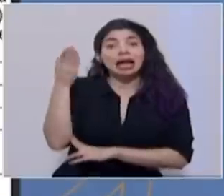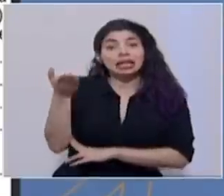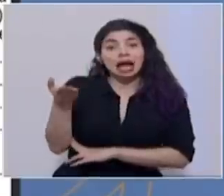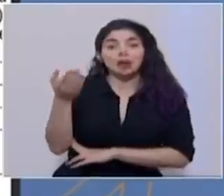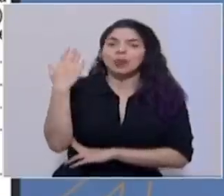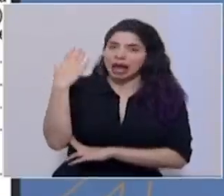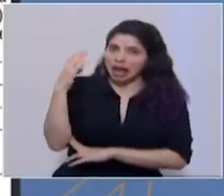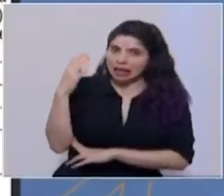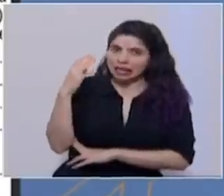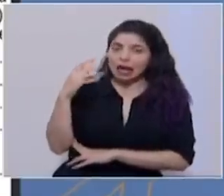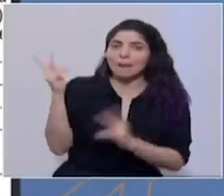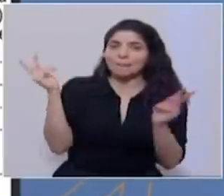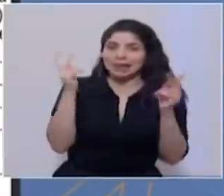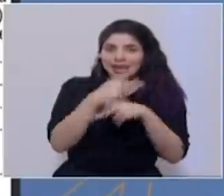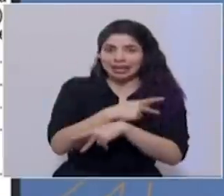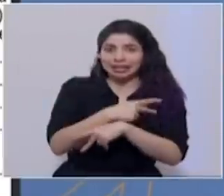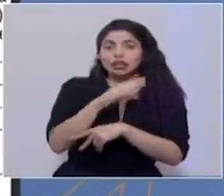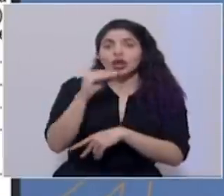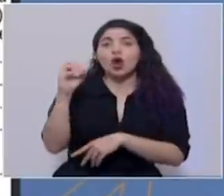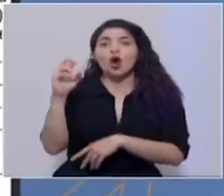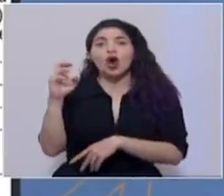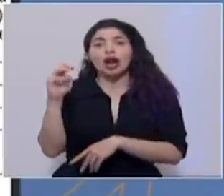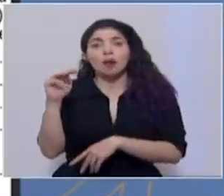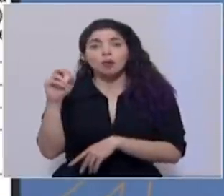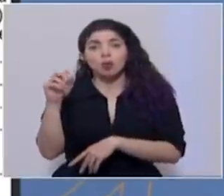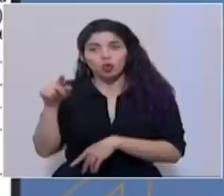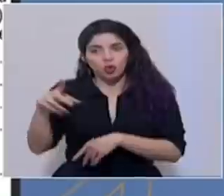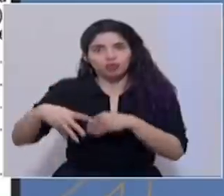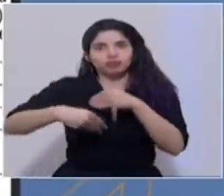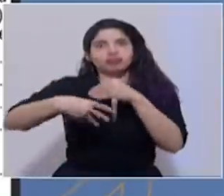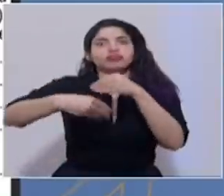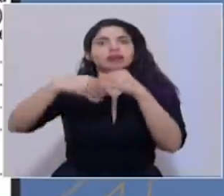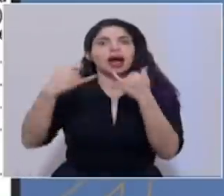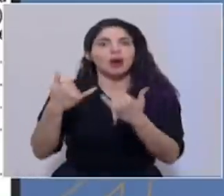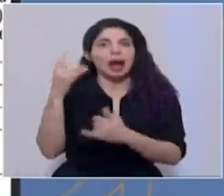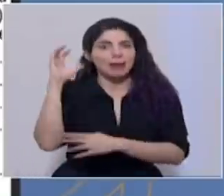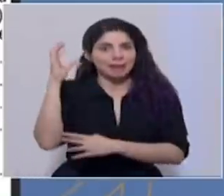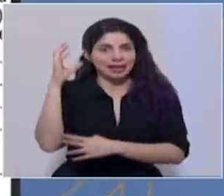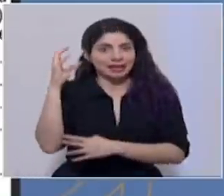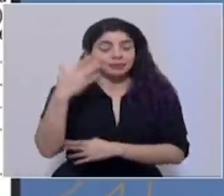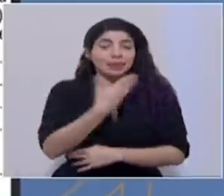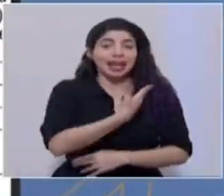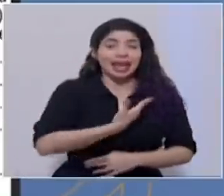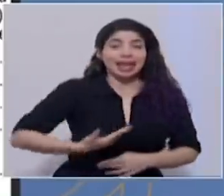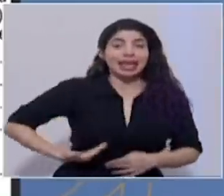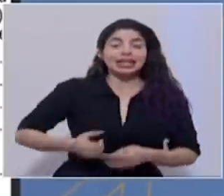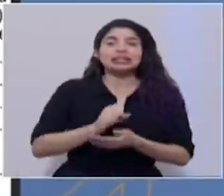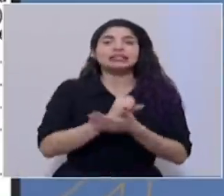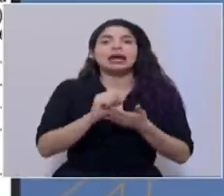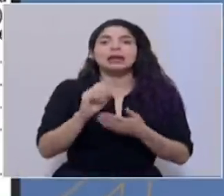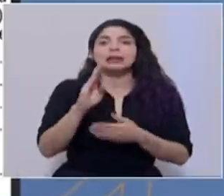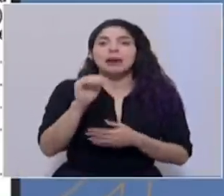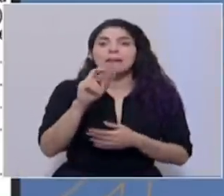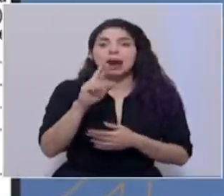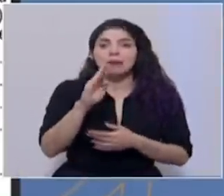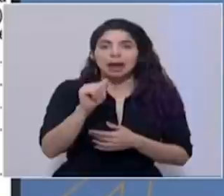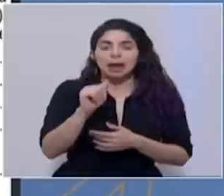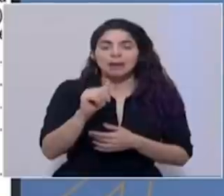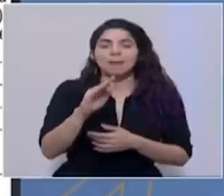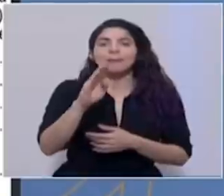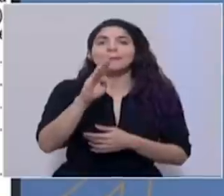Cartago, Paraíso y Oriamuno, se suman a los cantones de Alerta Amarilla, en Heredia, Santa Bárbara, Belén,